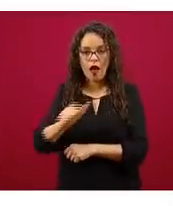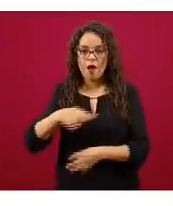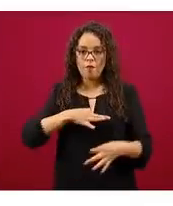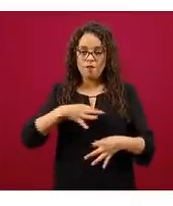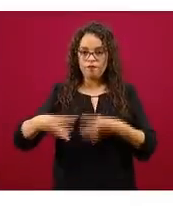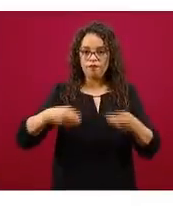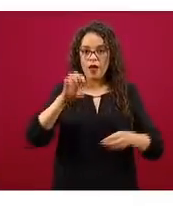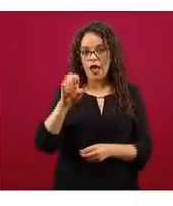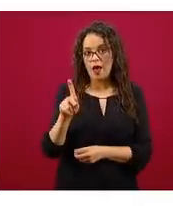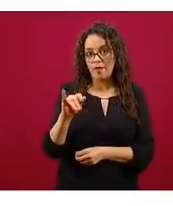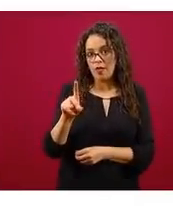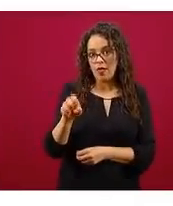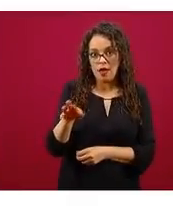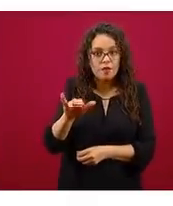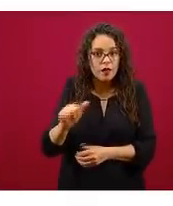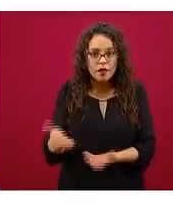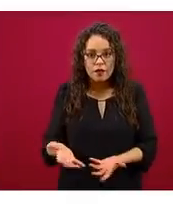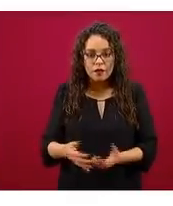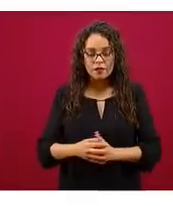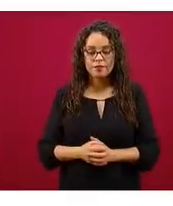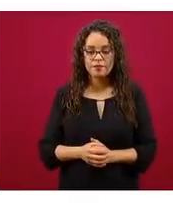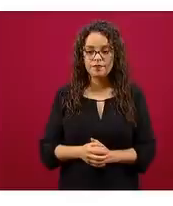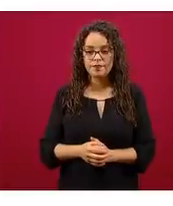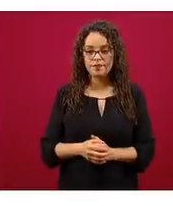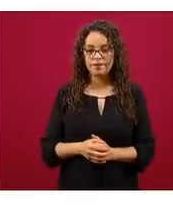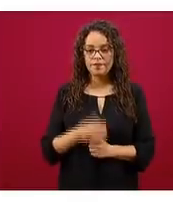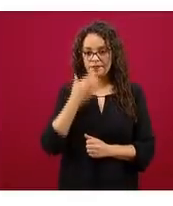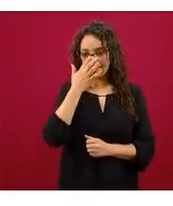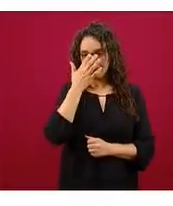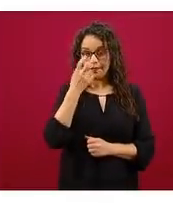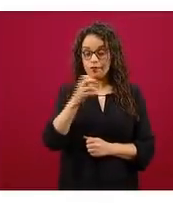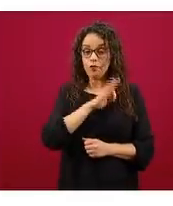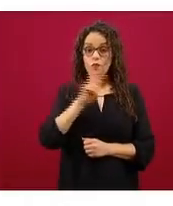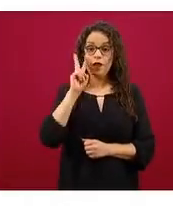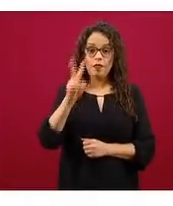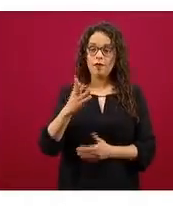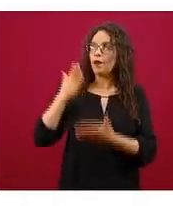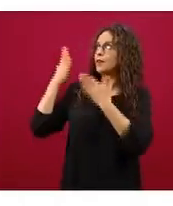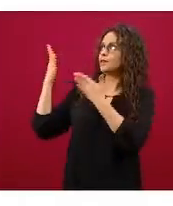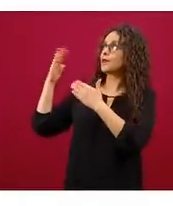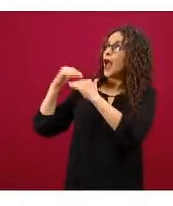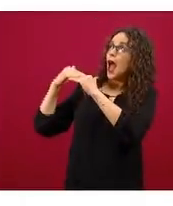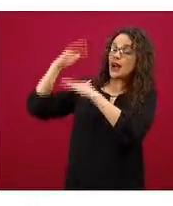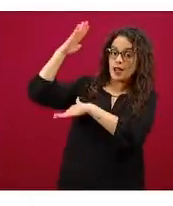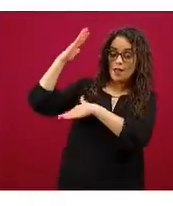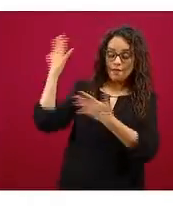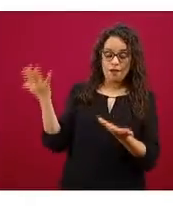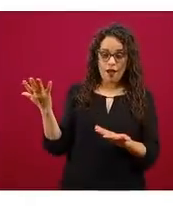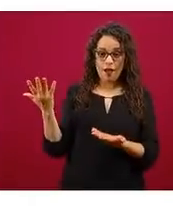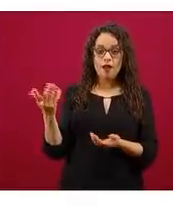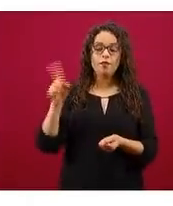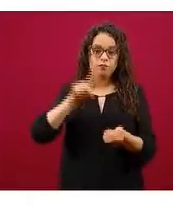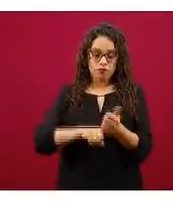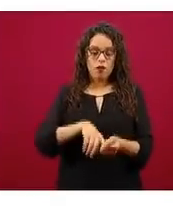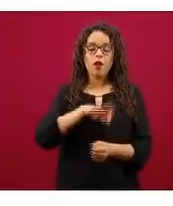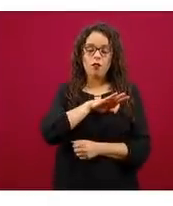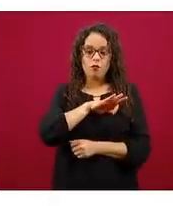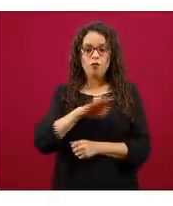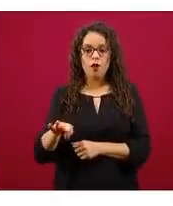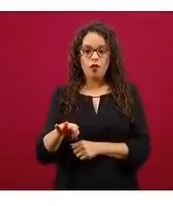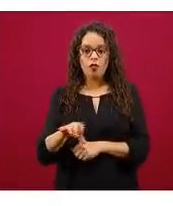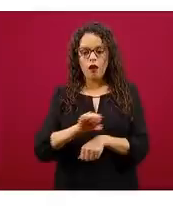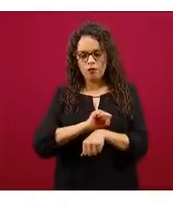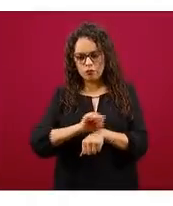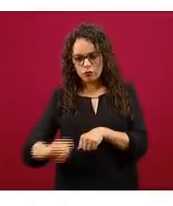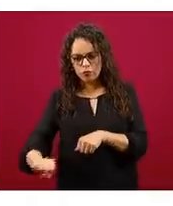caso sospechoso, como lo tenemos en esta parte de arriba, este puede ser un caso leve, un caso ambulatorio que le llamamos,